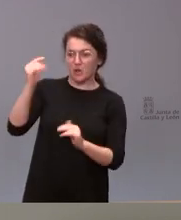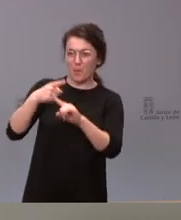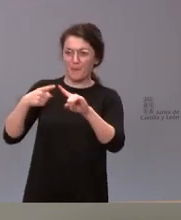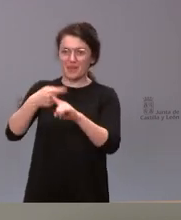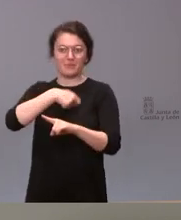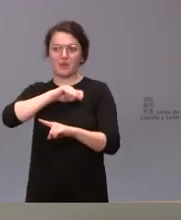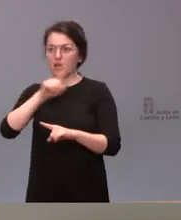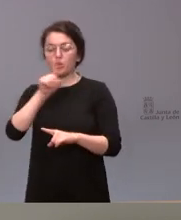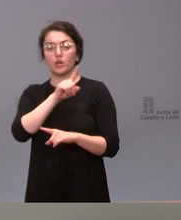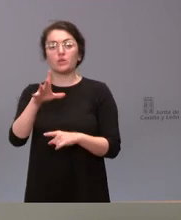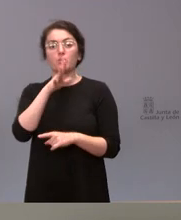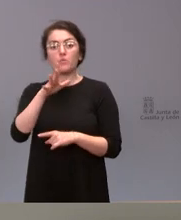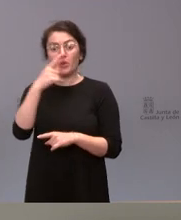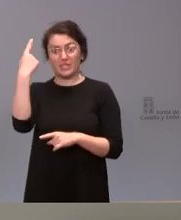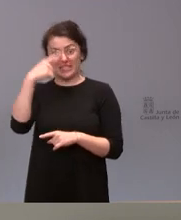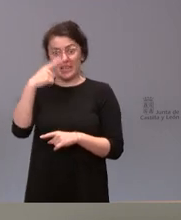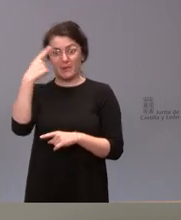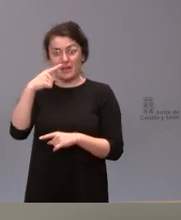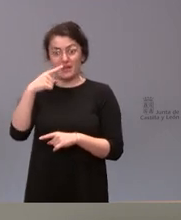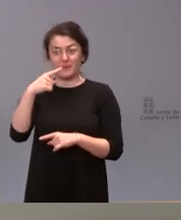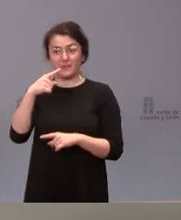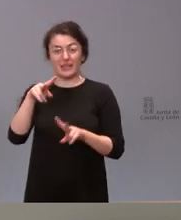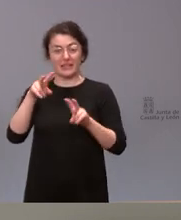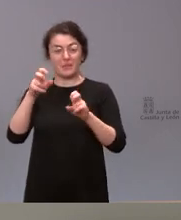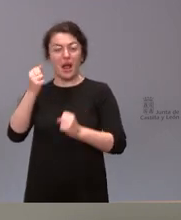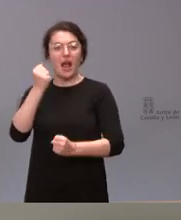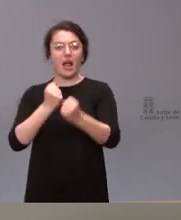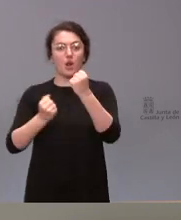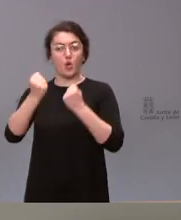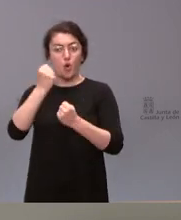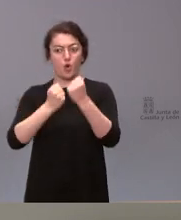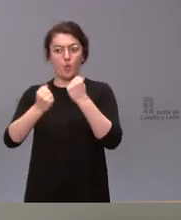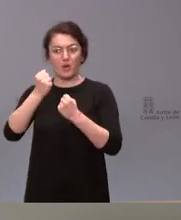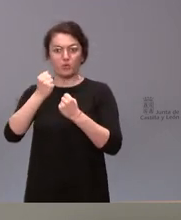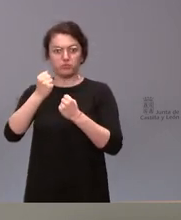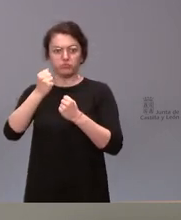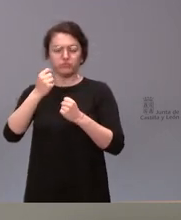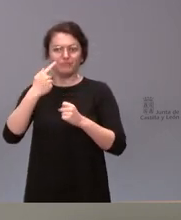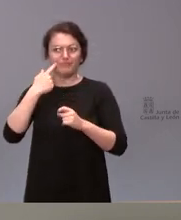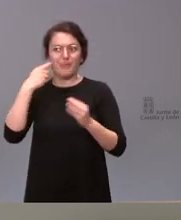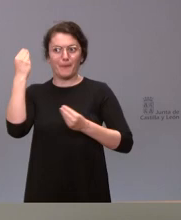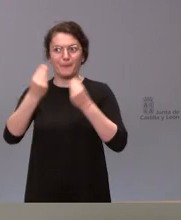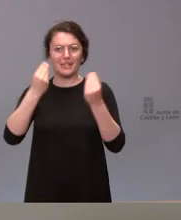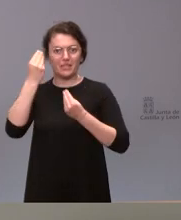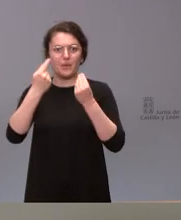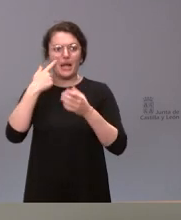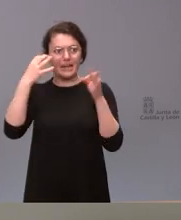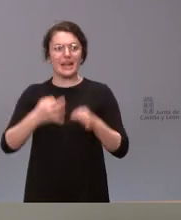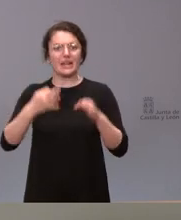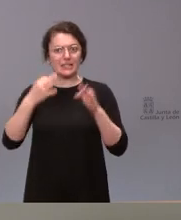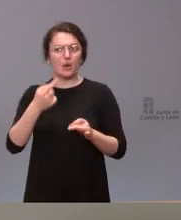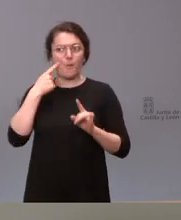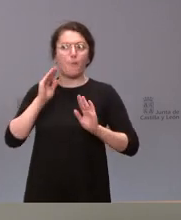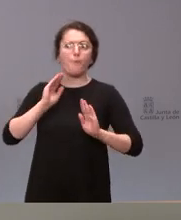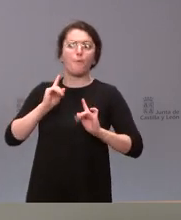propia IREF consideraba ese escenario macroeconómico de Castilla y León como realista y prudente desde ese punto de vista es verdad que desde